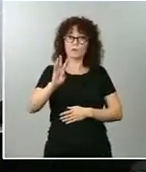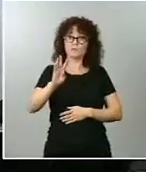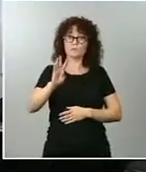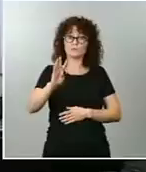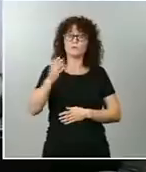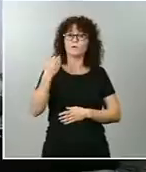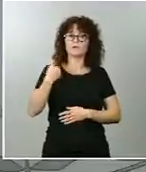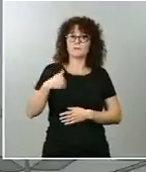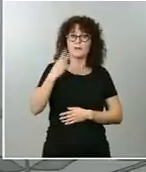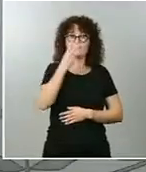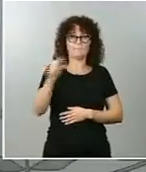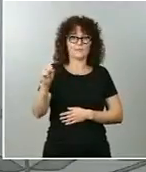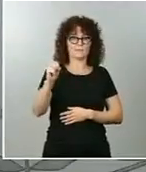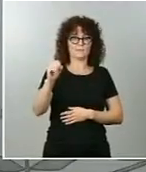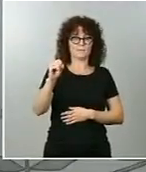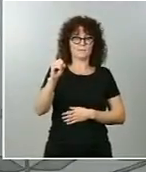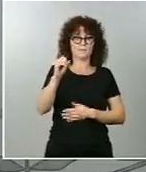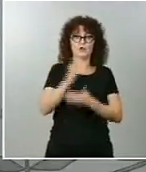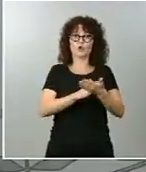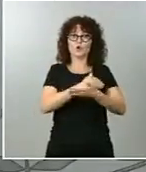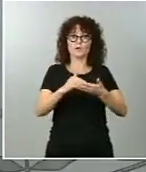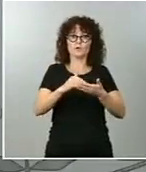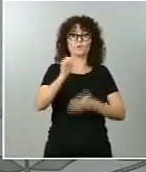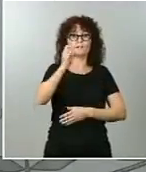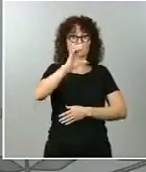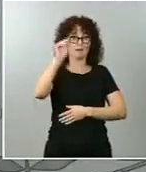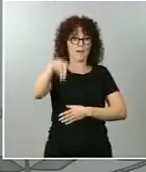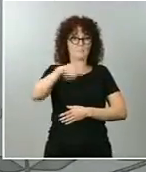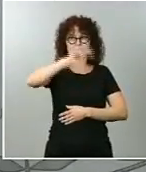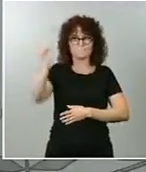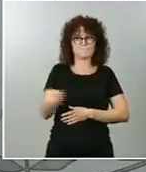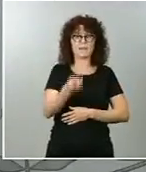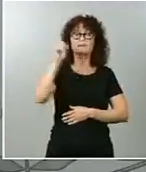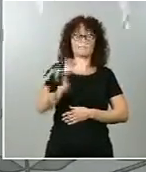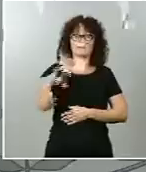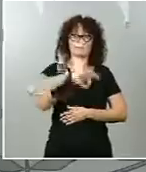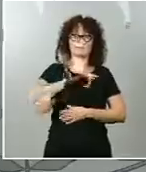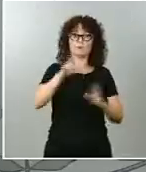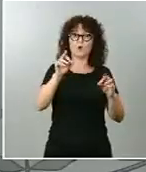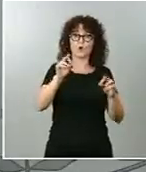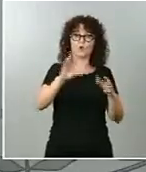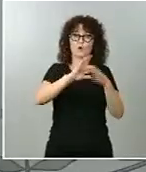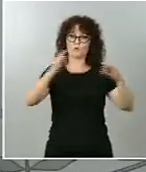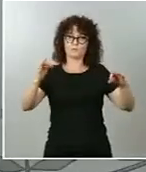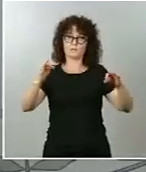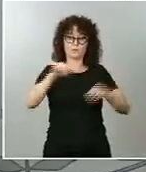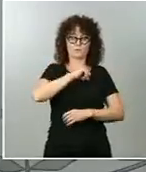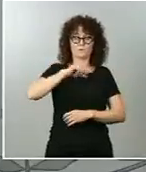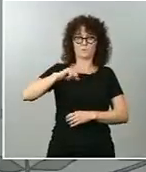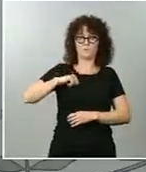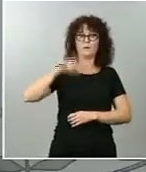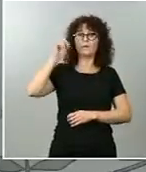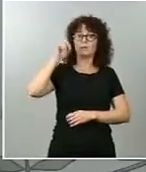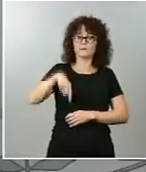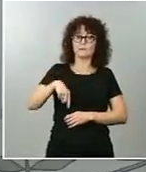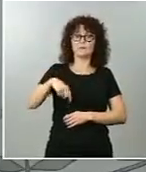20 torneos del Gran Slam. Ha sido medalla de oro olímpico, tanto a nivel individual como en doble,